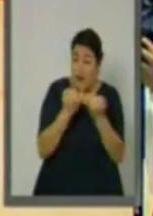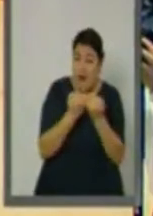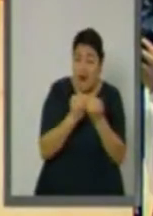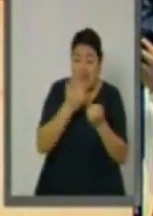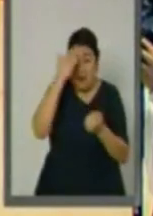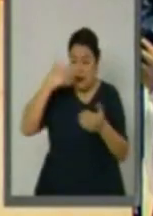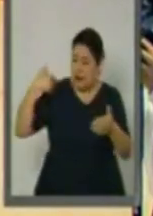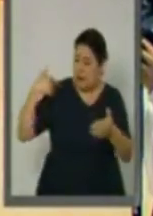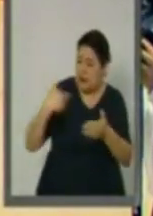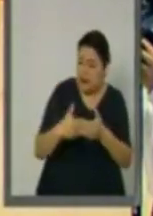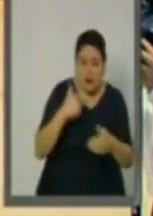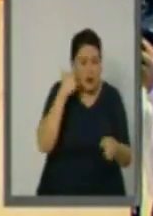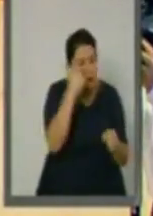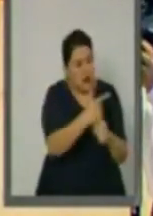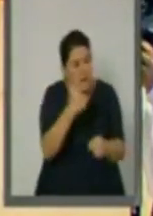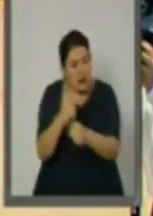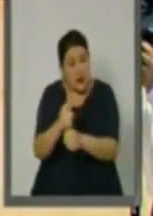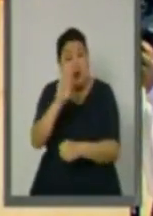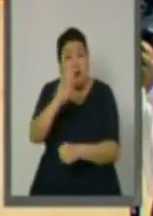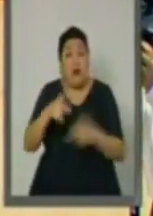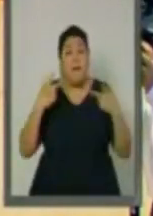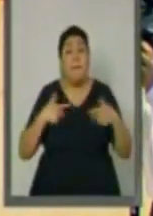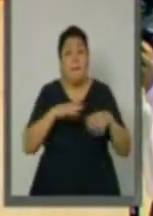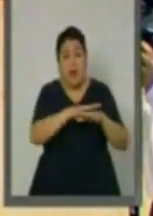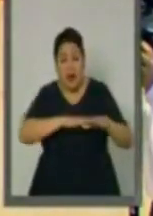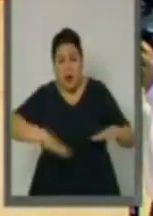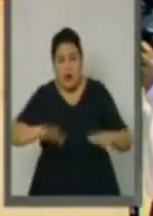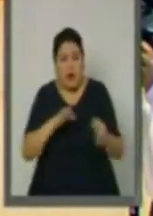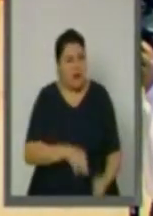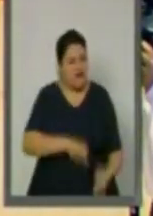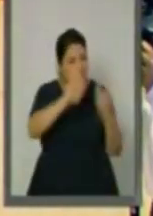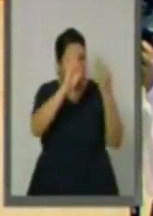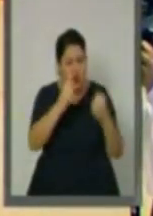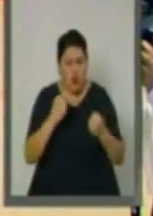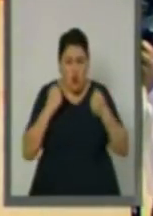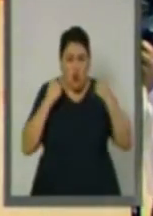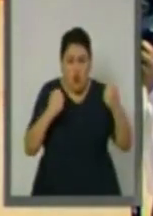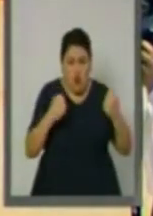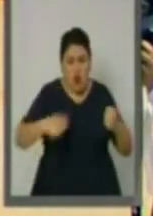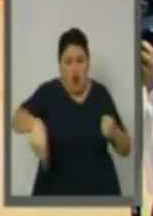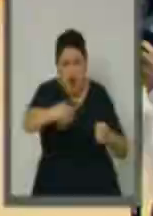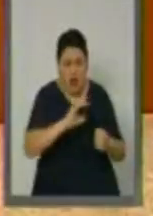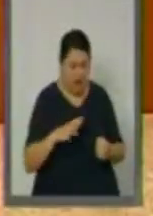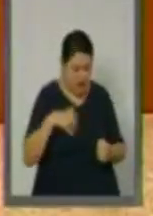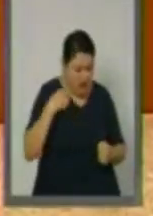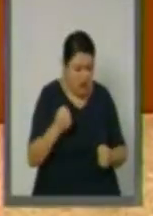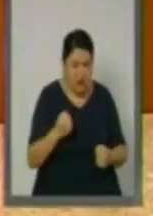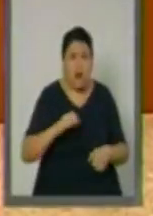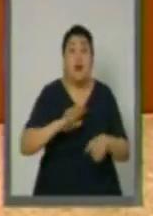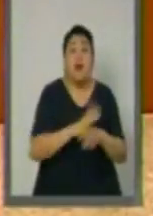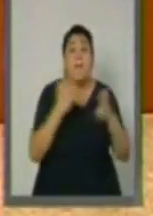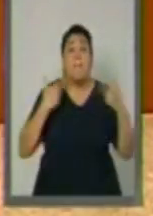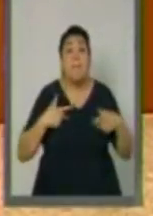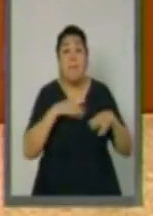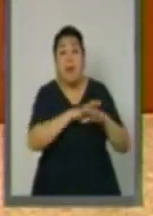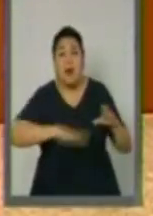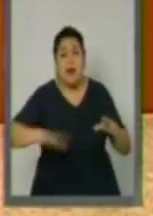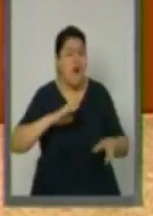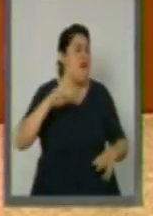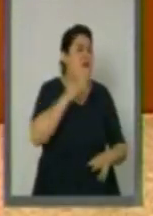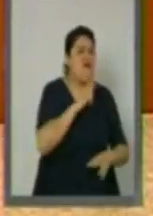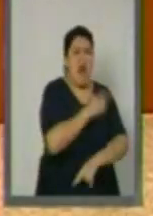evidente la valentía, la solidaridad, la interés en el pueblo mexicano, cuyos ciudadanos se comenzaron a